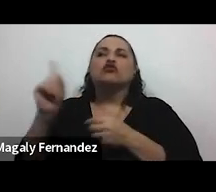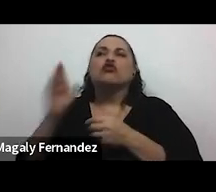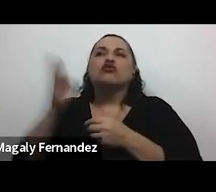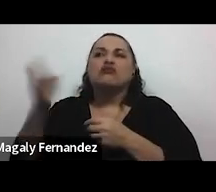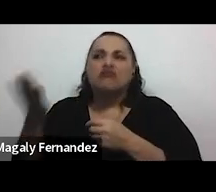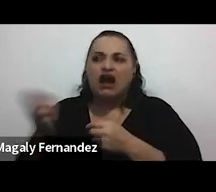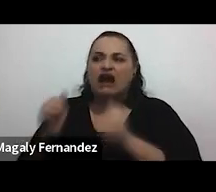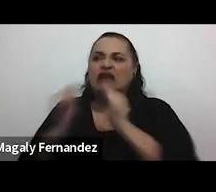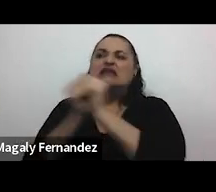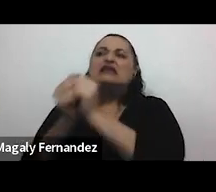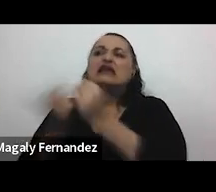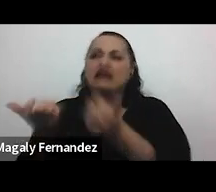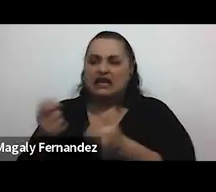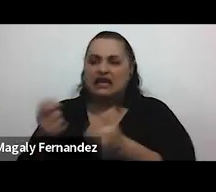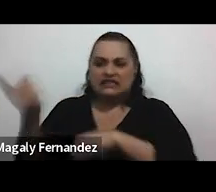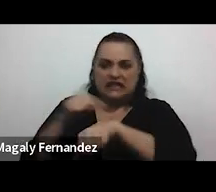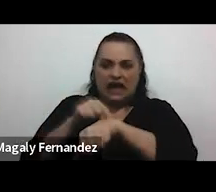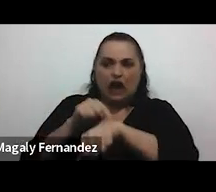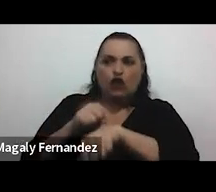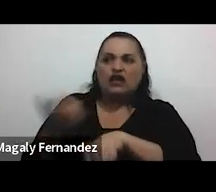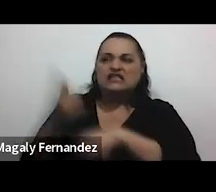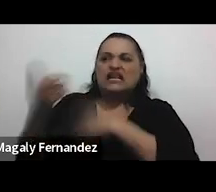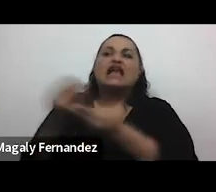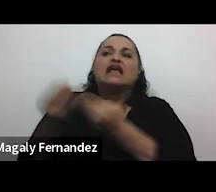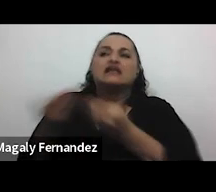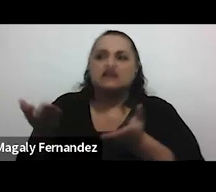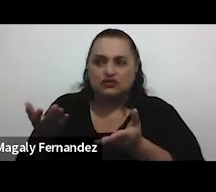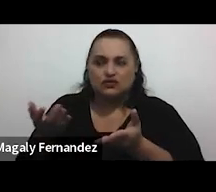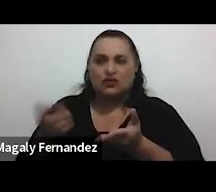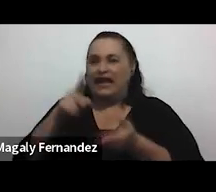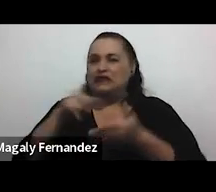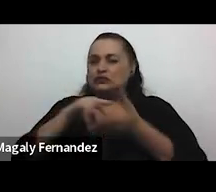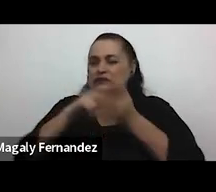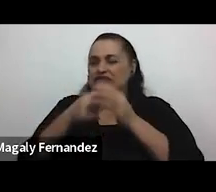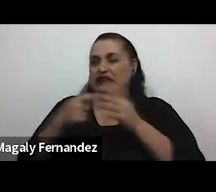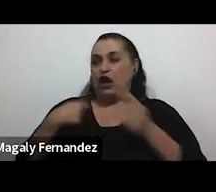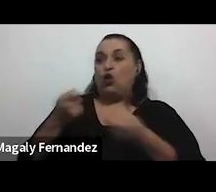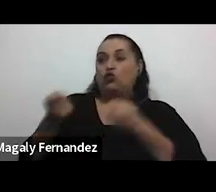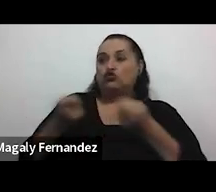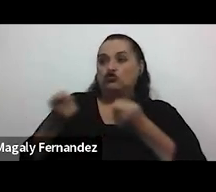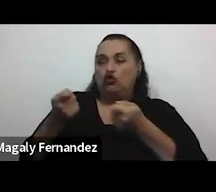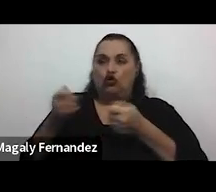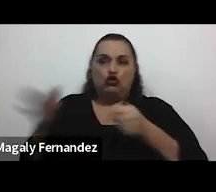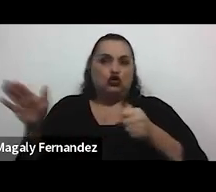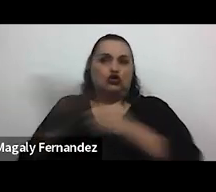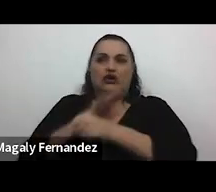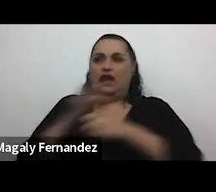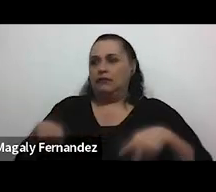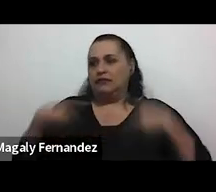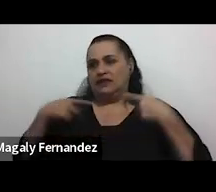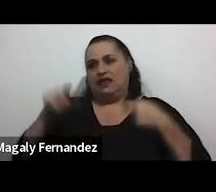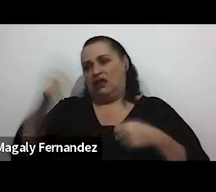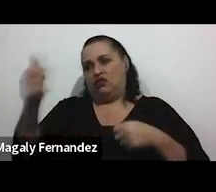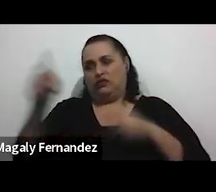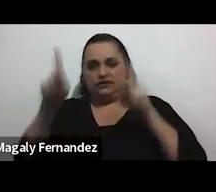está saber a qué hora llegó saber qué hizo para poder tener como un monitoreo absoluto de la vida de esa persona